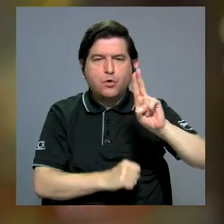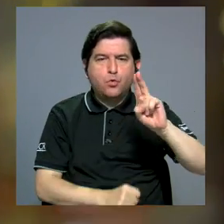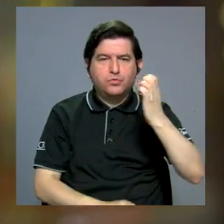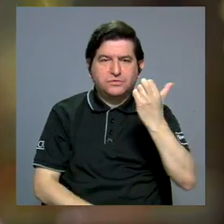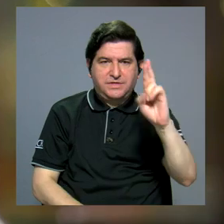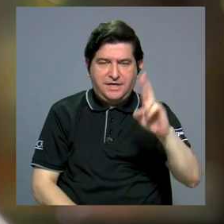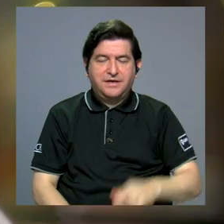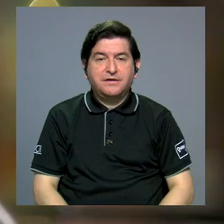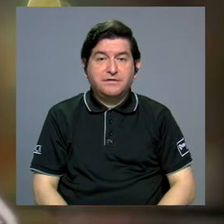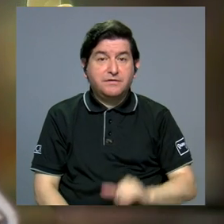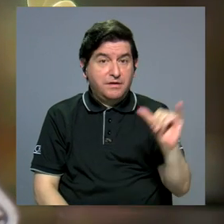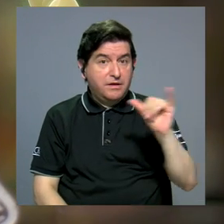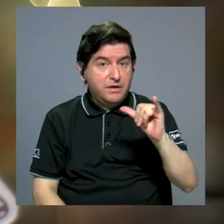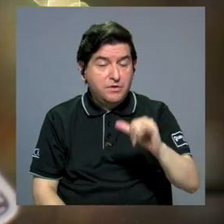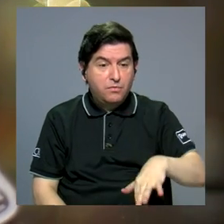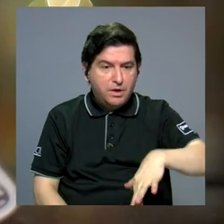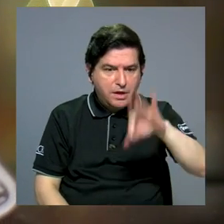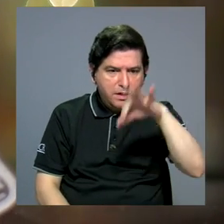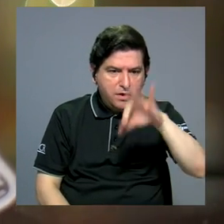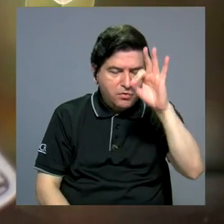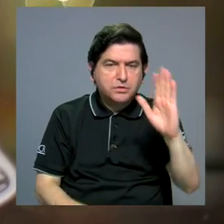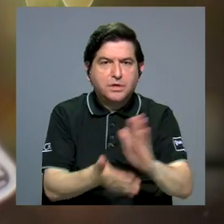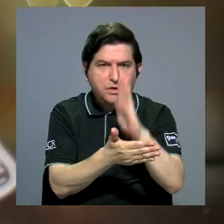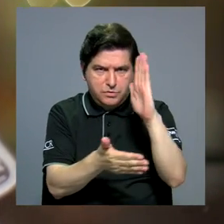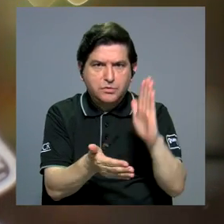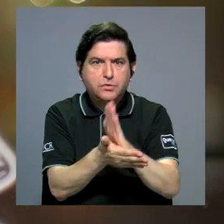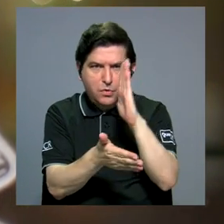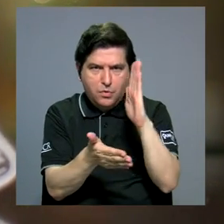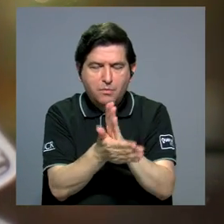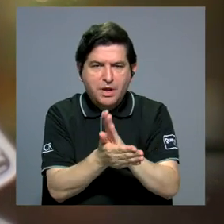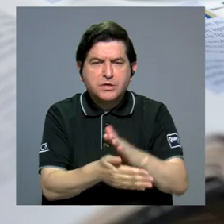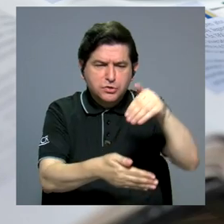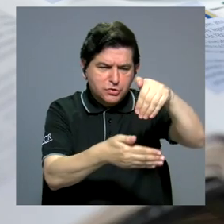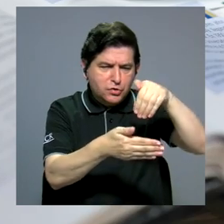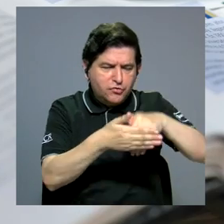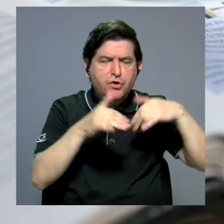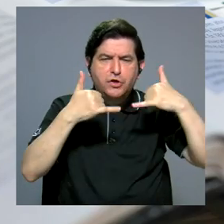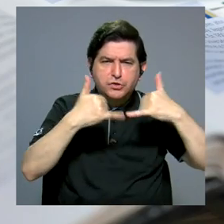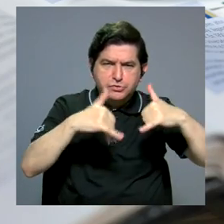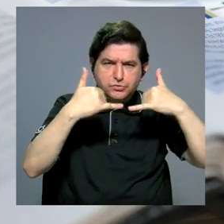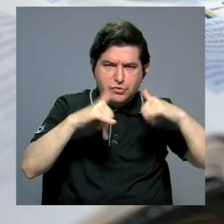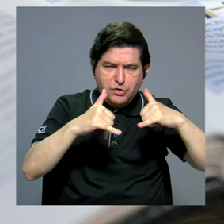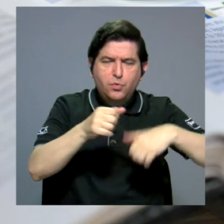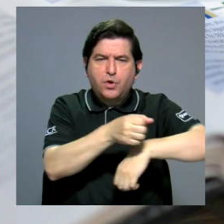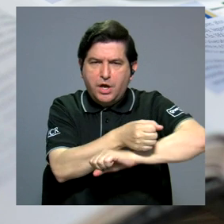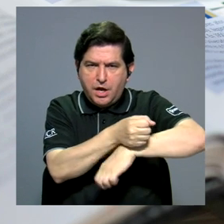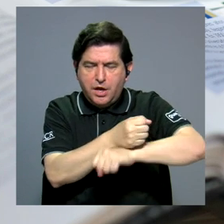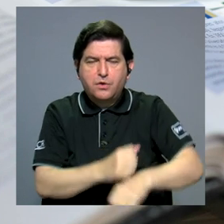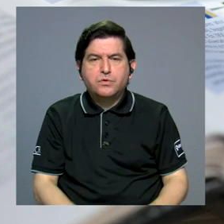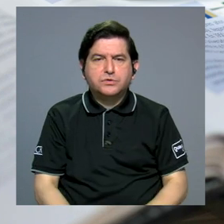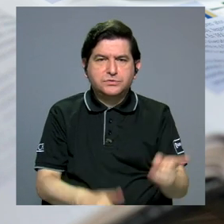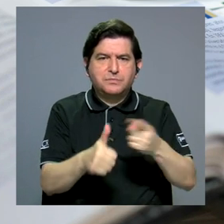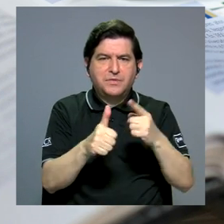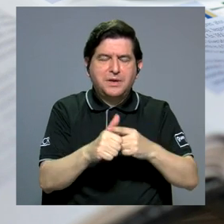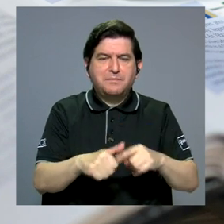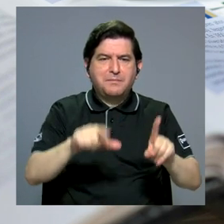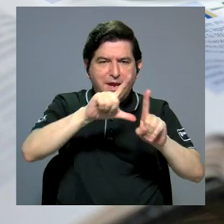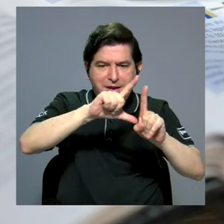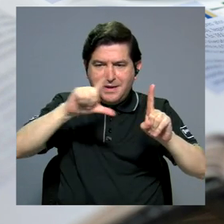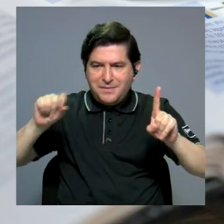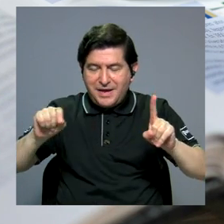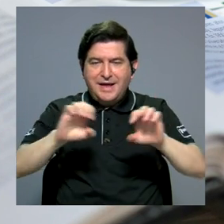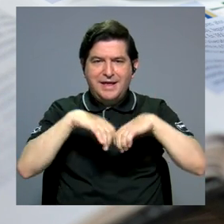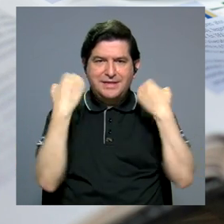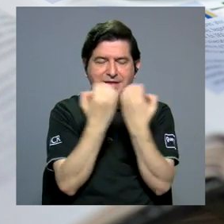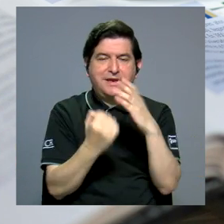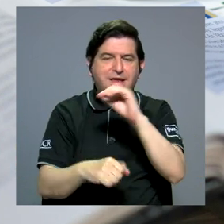UCR, sino también encontramos documentación con el registro de los partidos de fútbol, el primer banderín del equipo